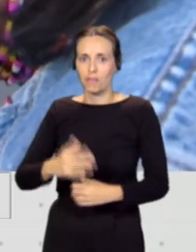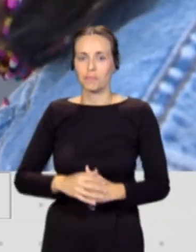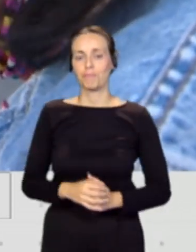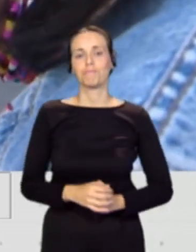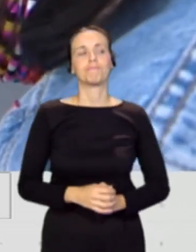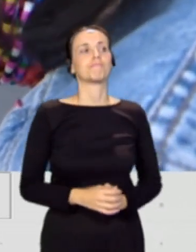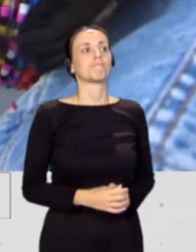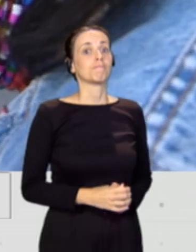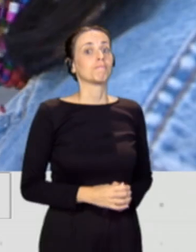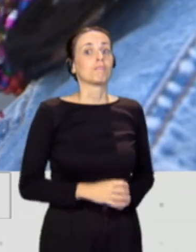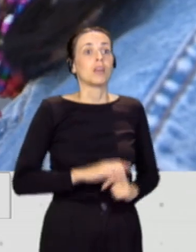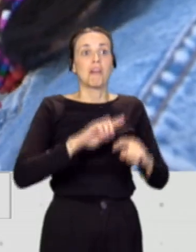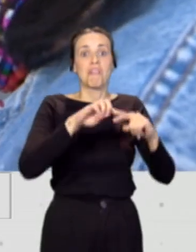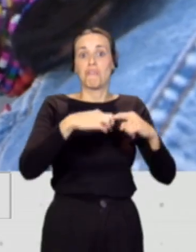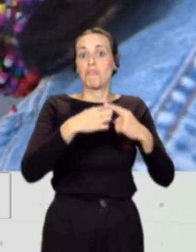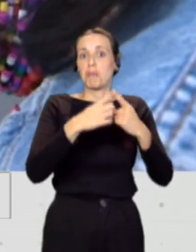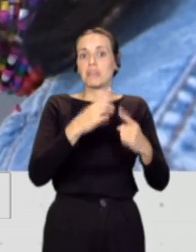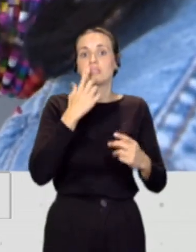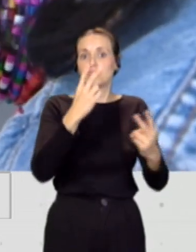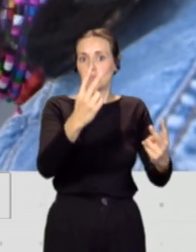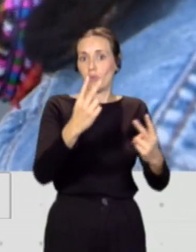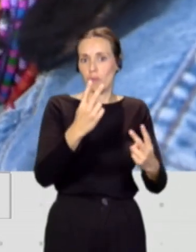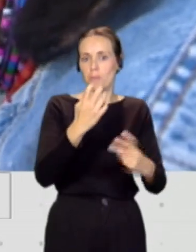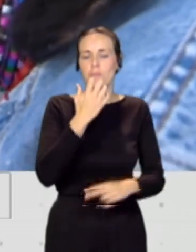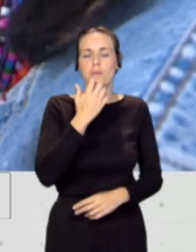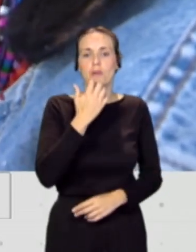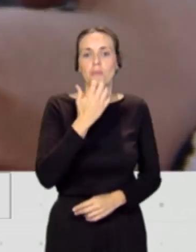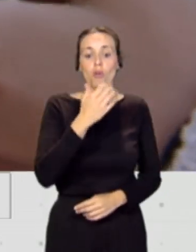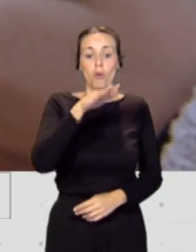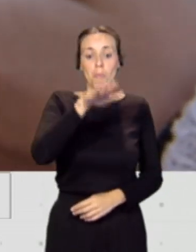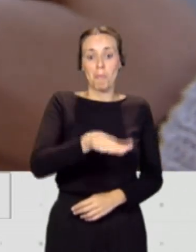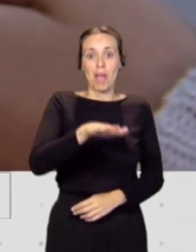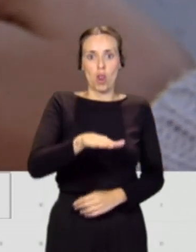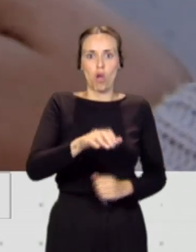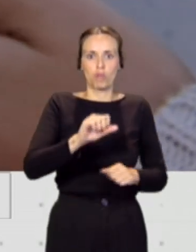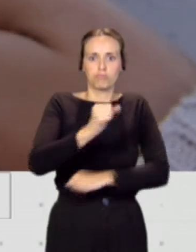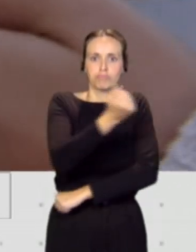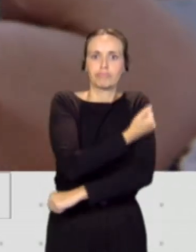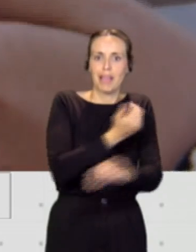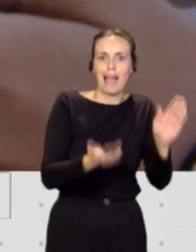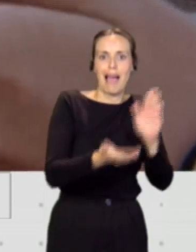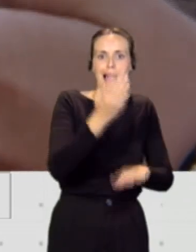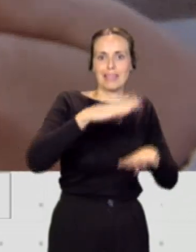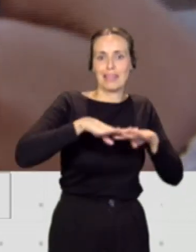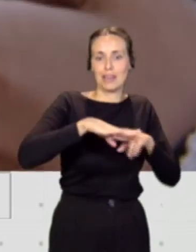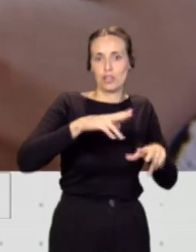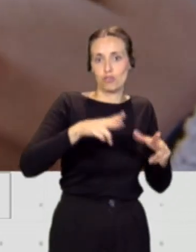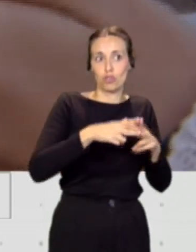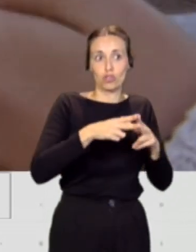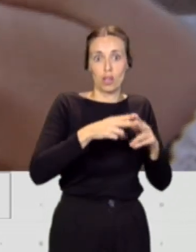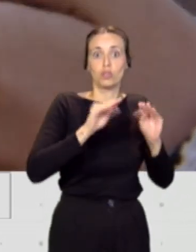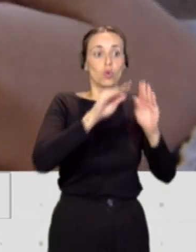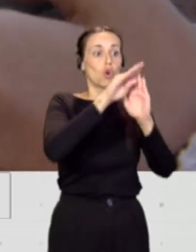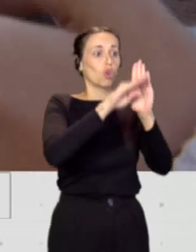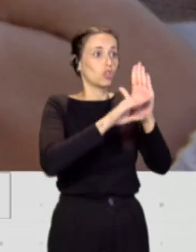aquellas familias que nos pueden estar viendo, Noemi, cuando un menor se registra en una red social y acaba aceptando sus condiciones, ¿qué